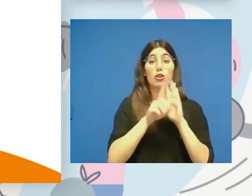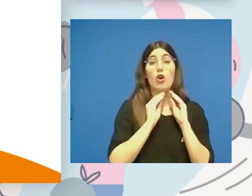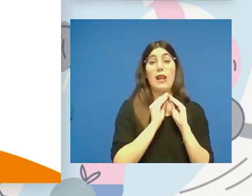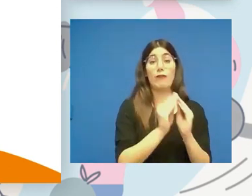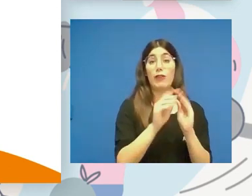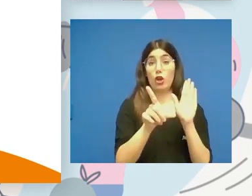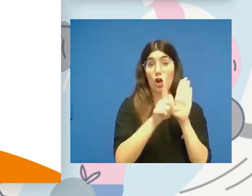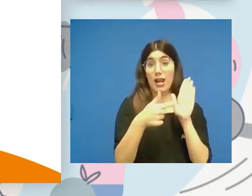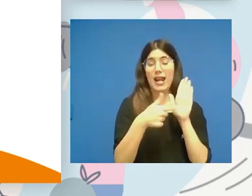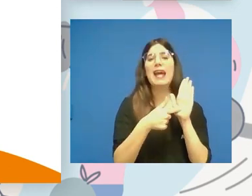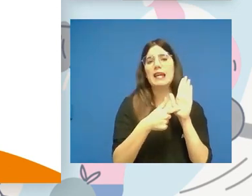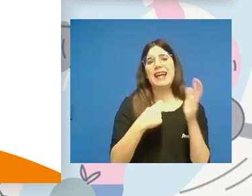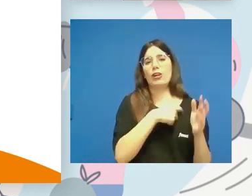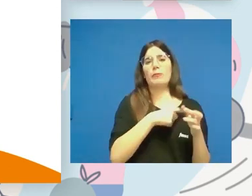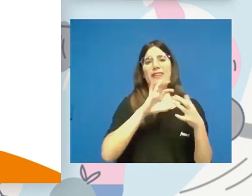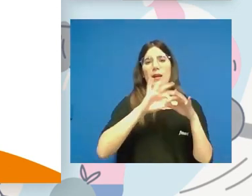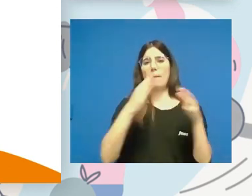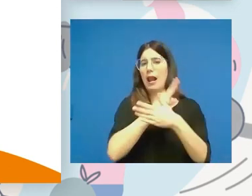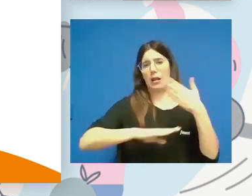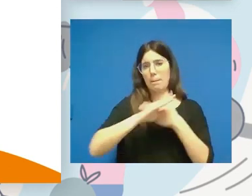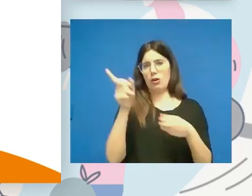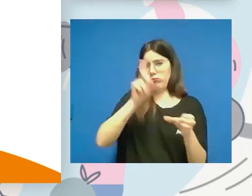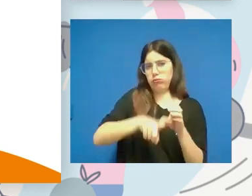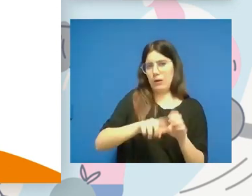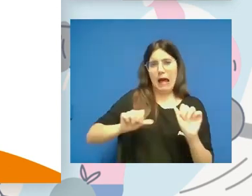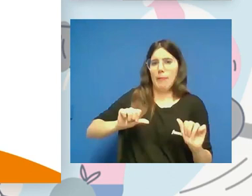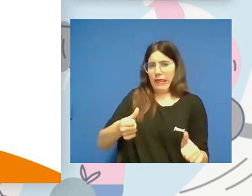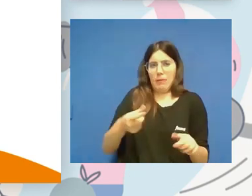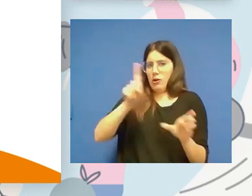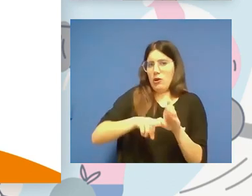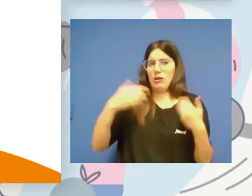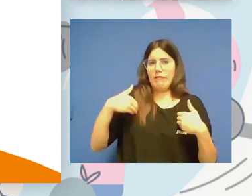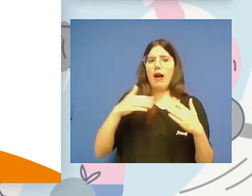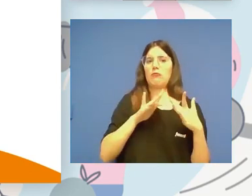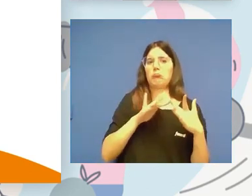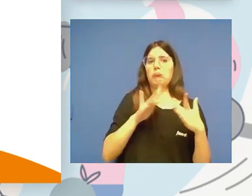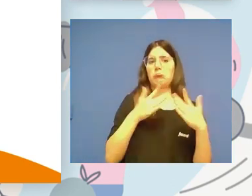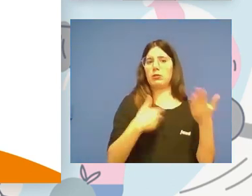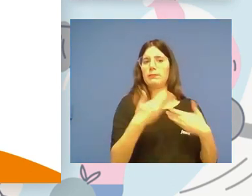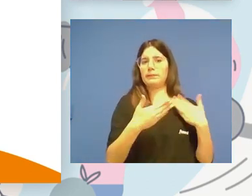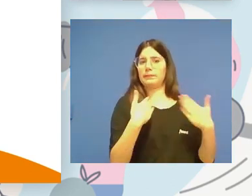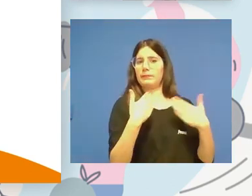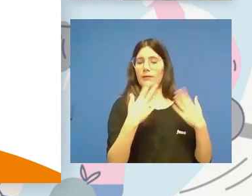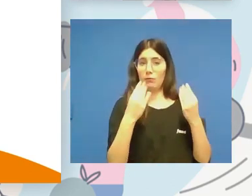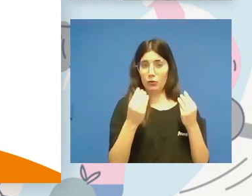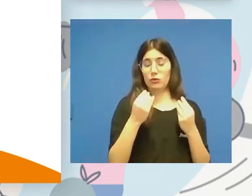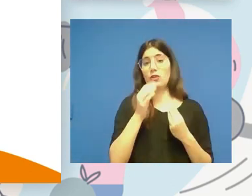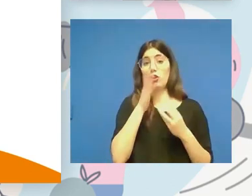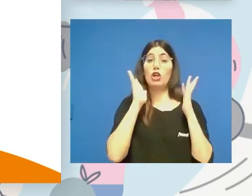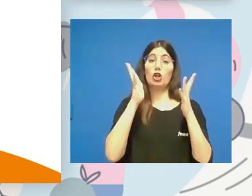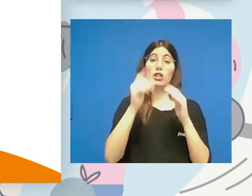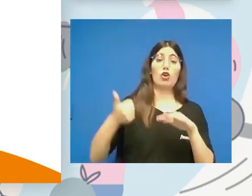intervino desde el primer momento. Tenemos una estrecha relación con el Consejo Superior de Deportes y